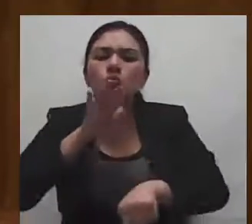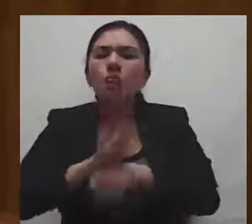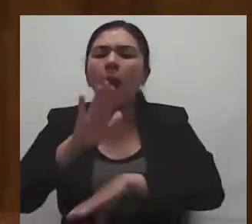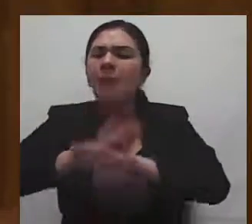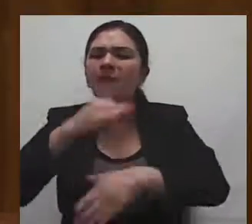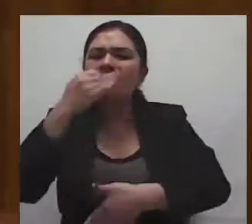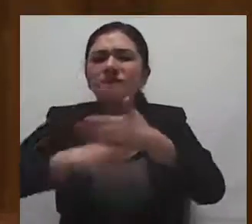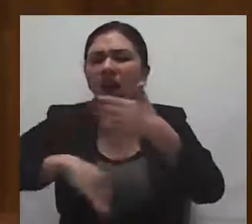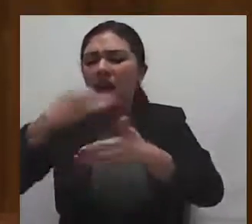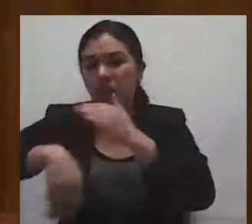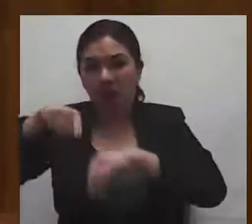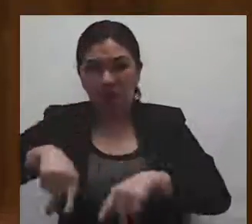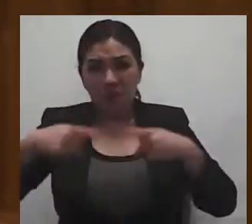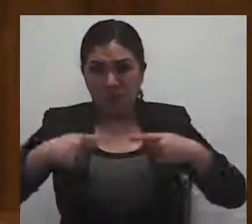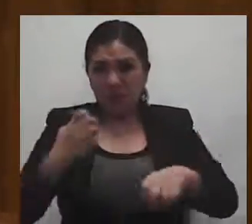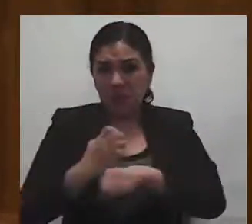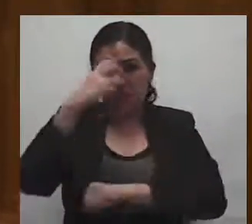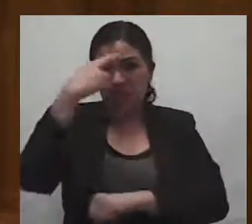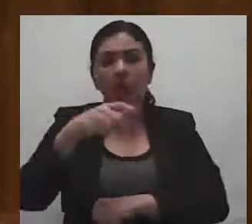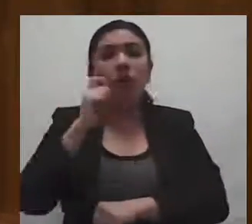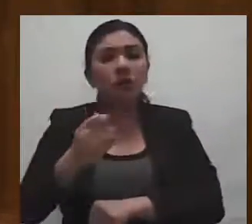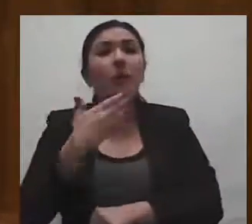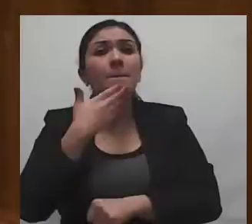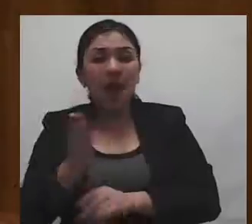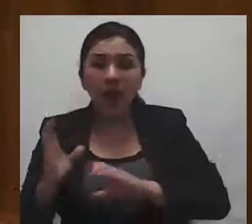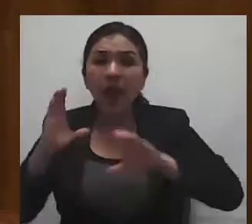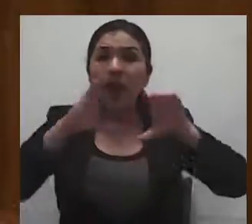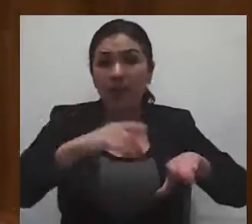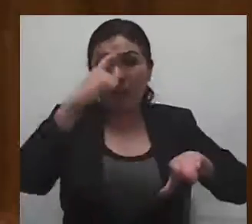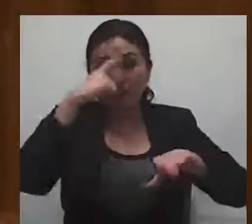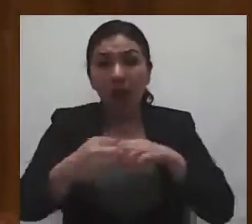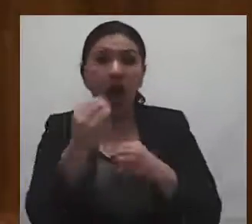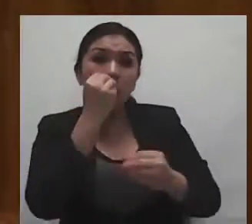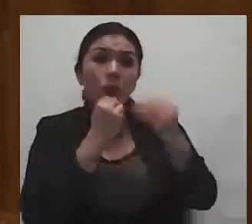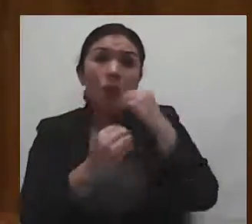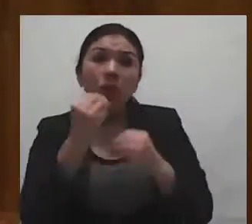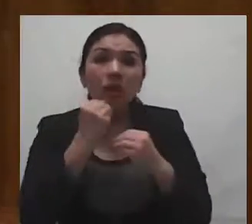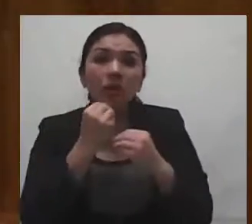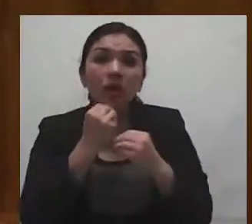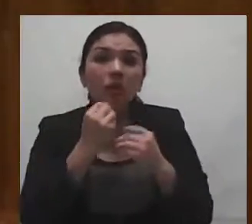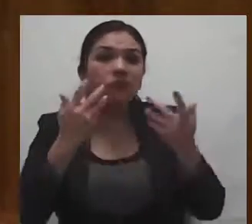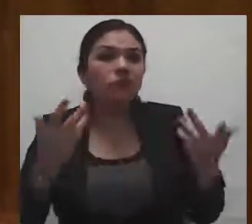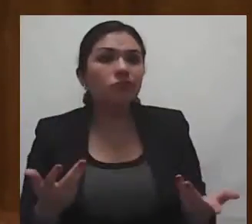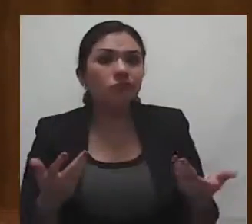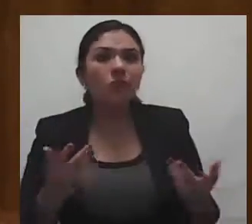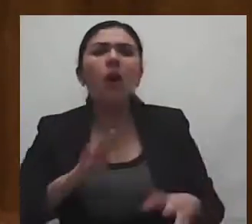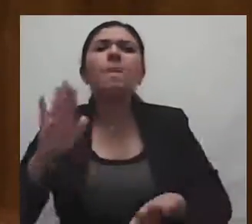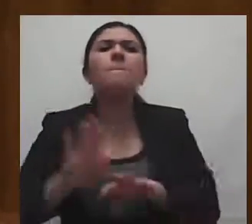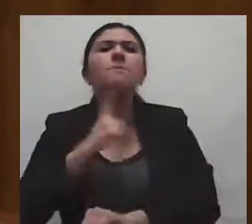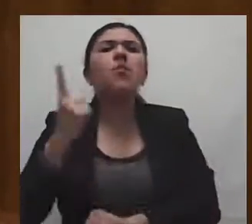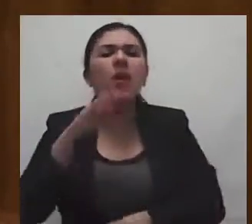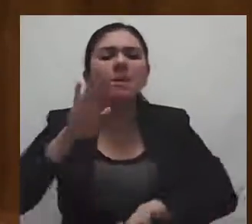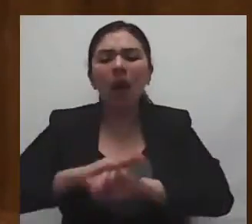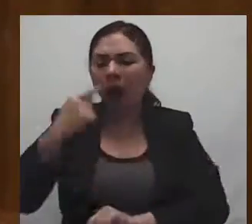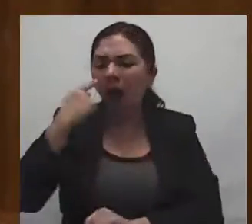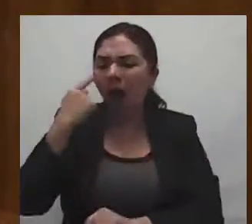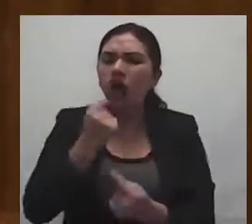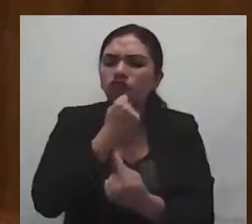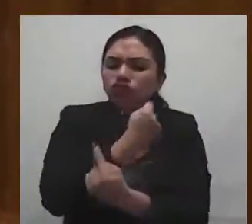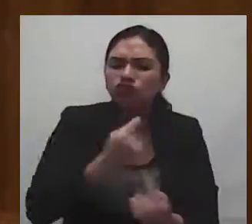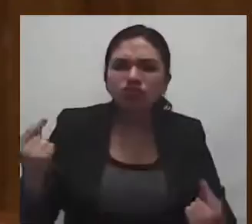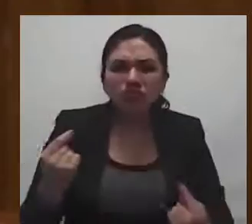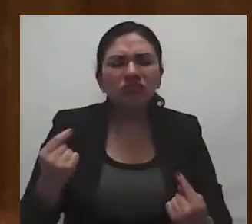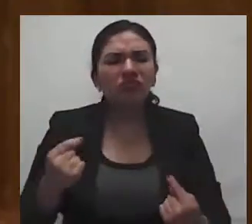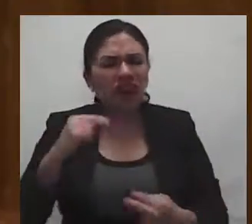mexiquenses es el adecuado acceso a la alimentación, debido principalmente a que niñas y niños presentan una